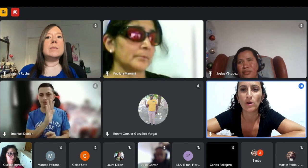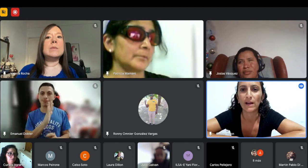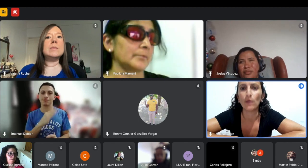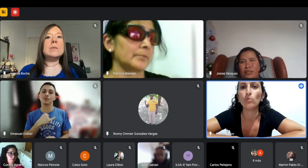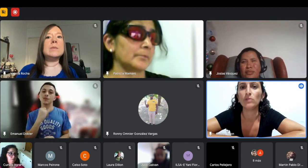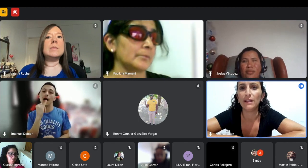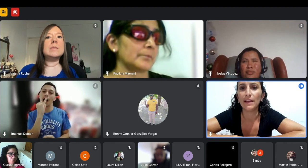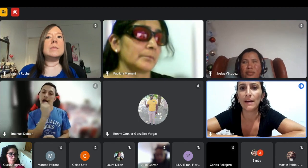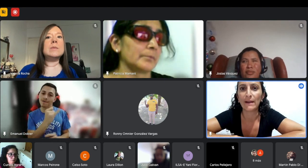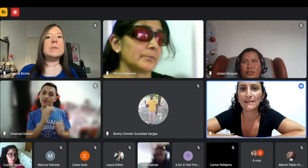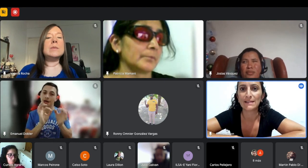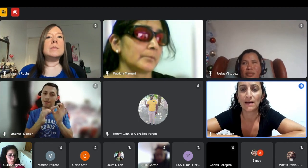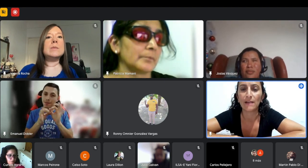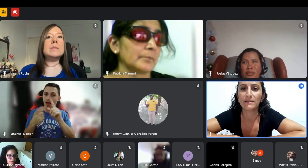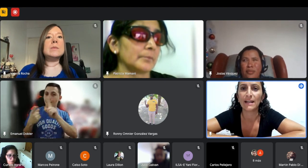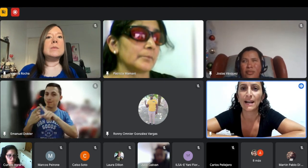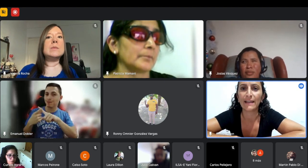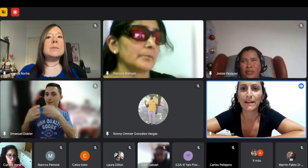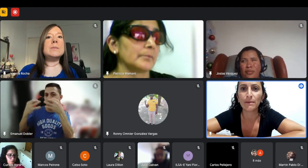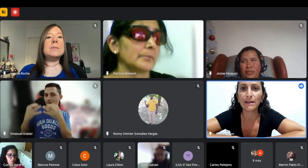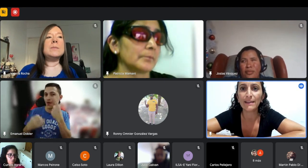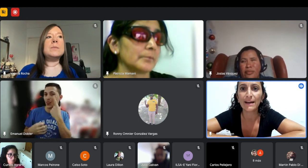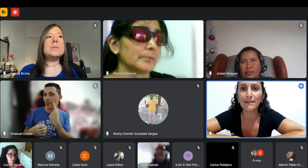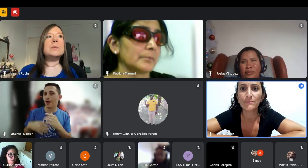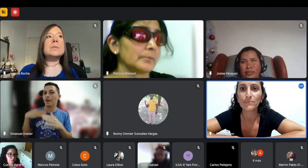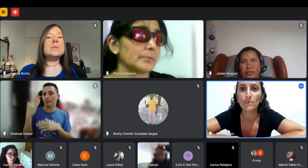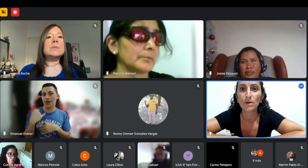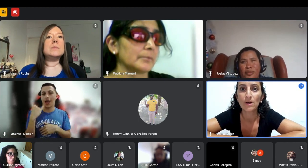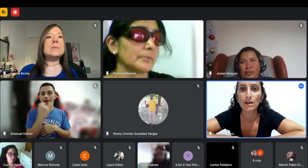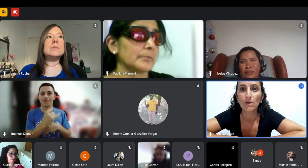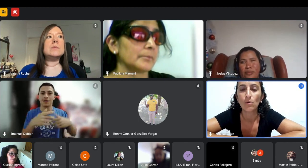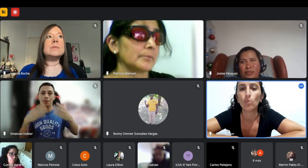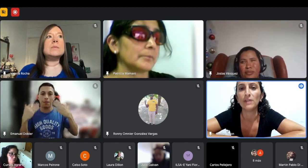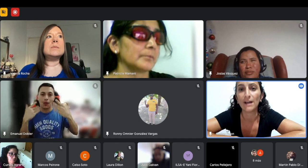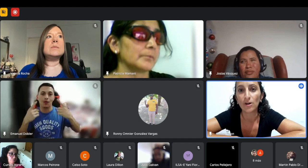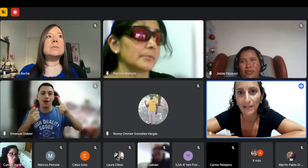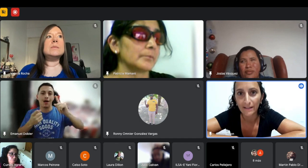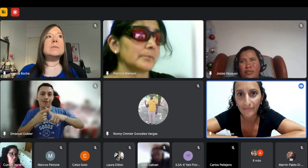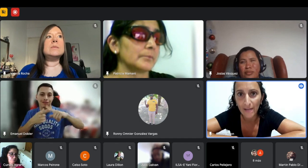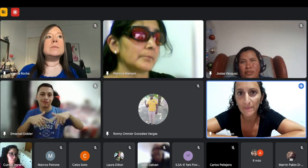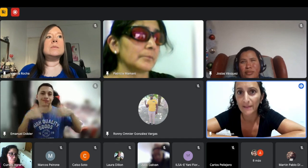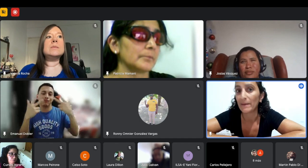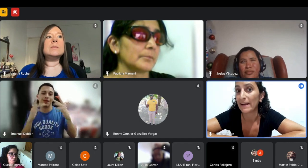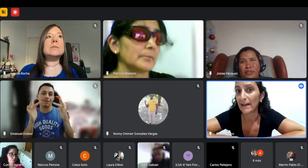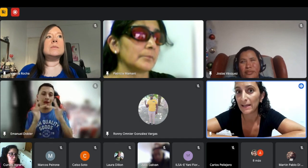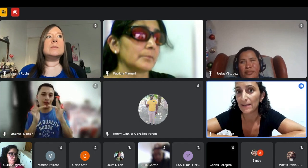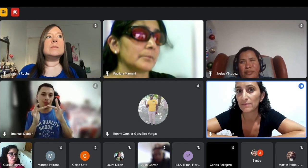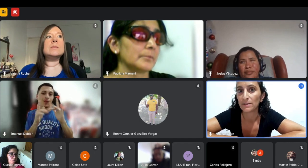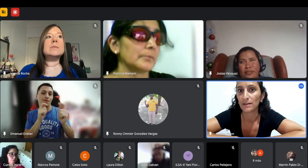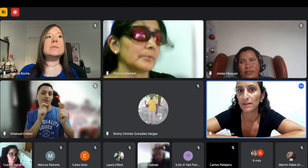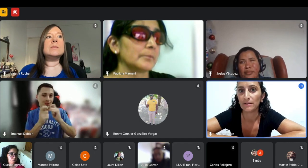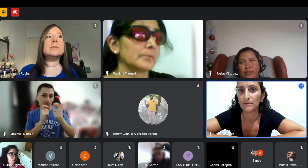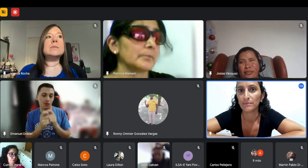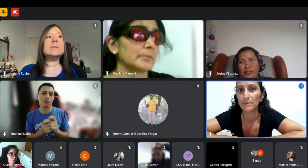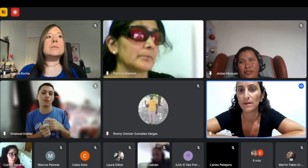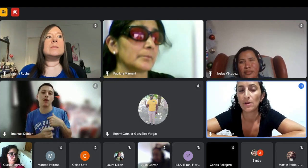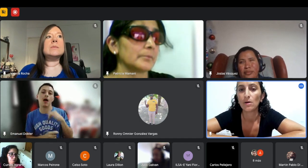busqué un día para tener la entrevista un día con el intérprete para ir